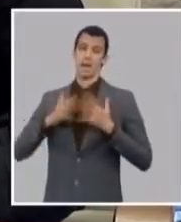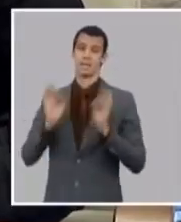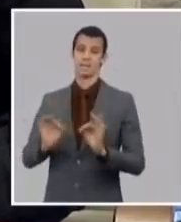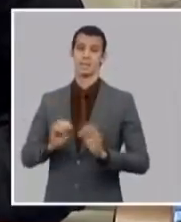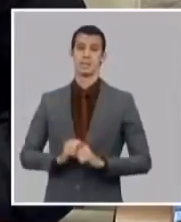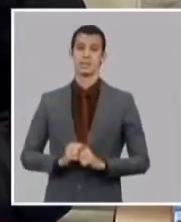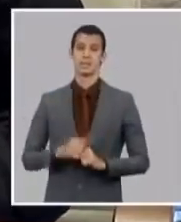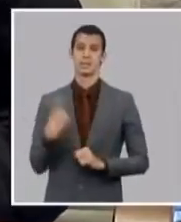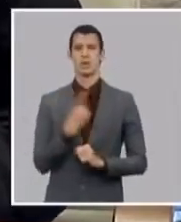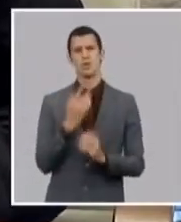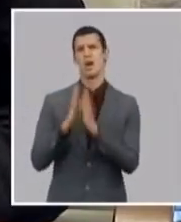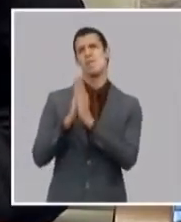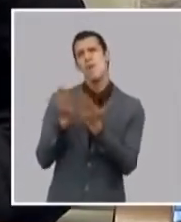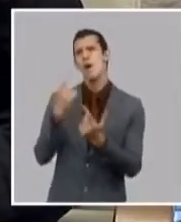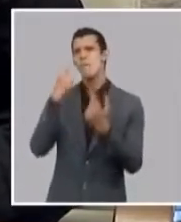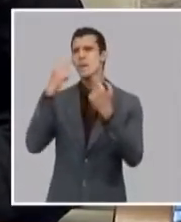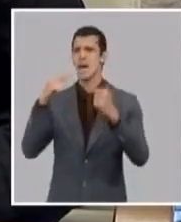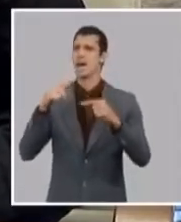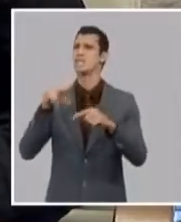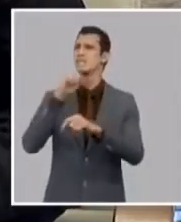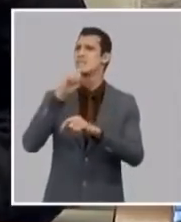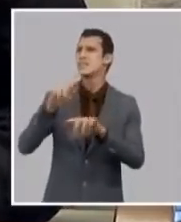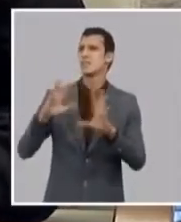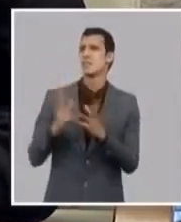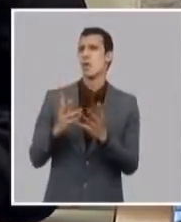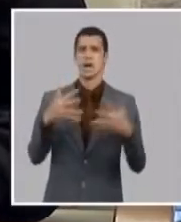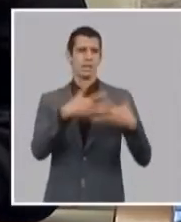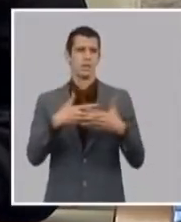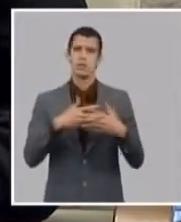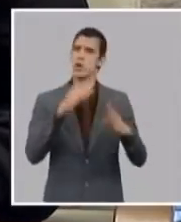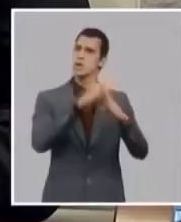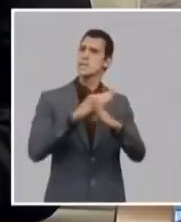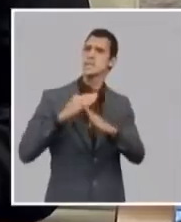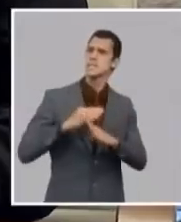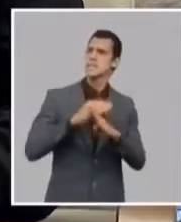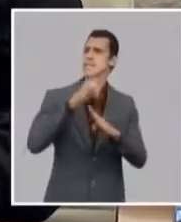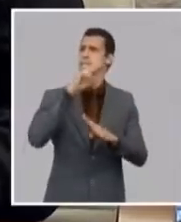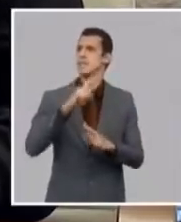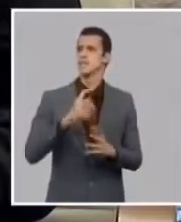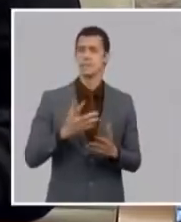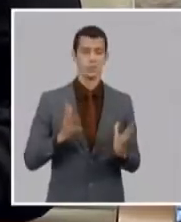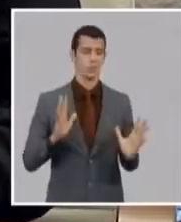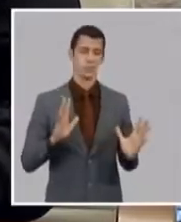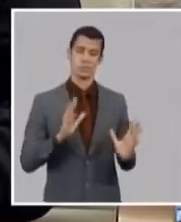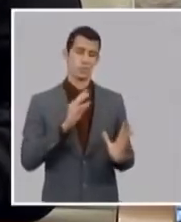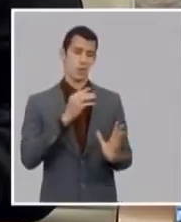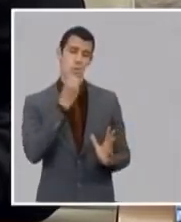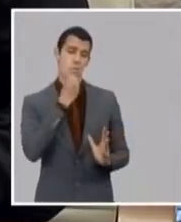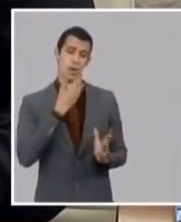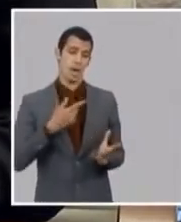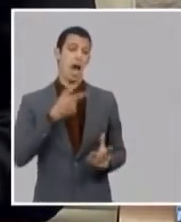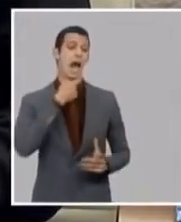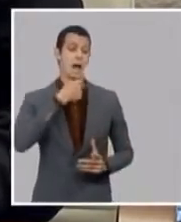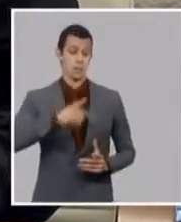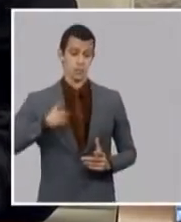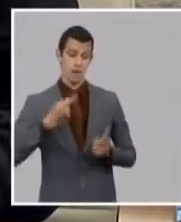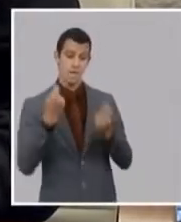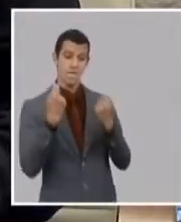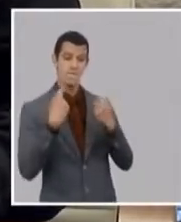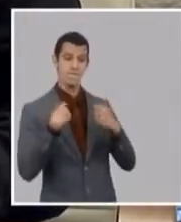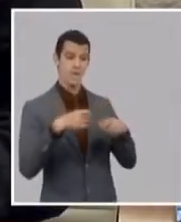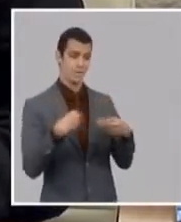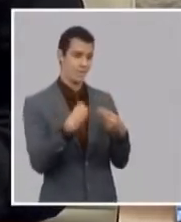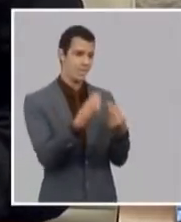dicho que por las presiones y las nuevas medidas del gobierno de los Estados Unidos se ven imposibilitados a garantizarnos